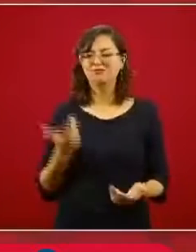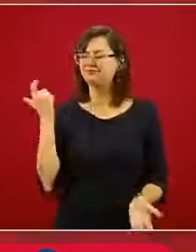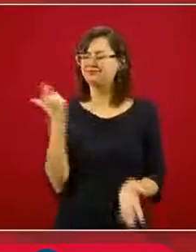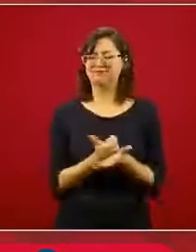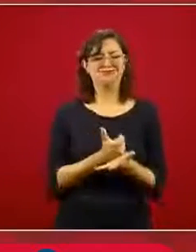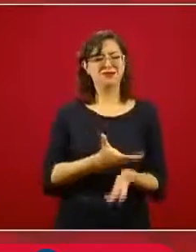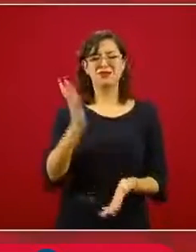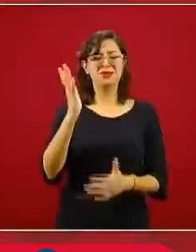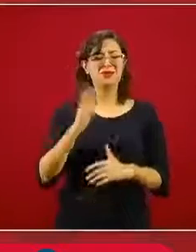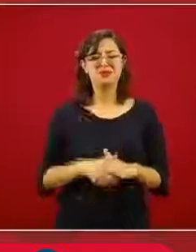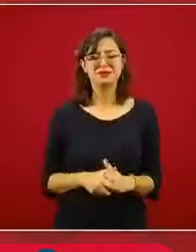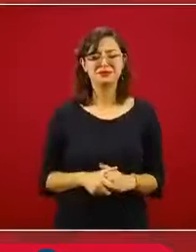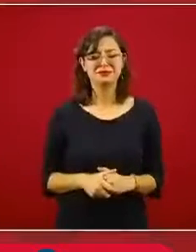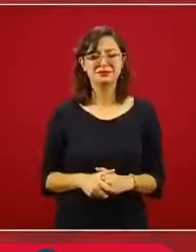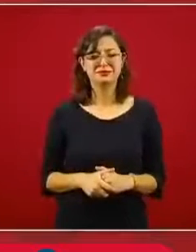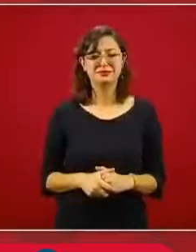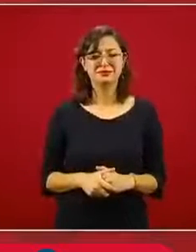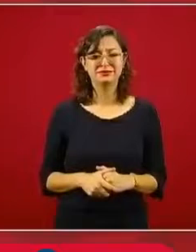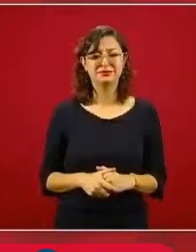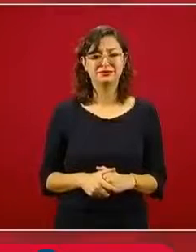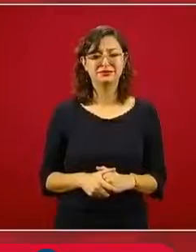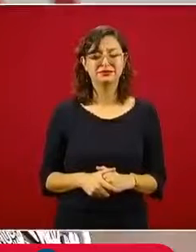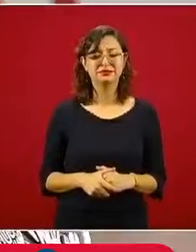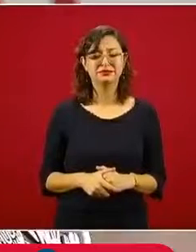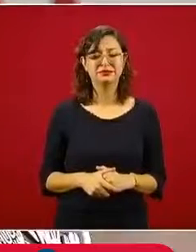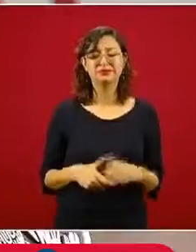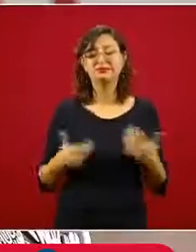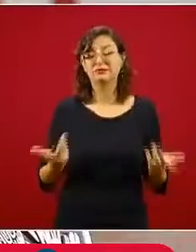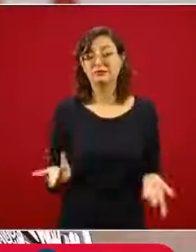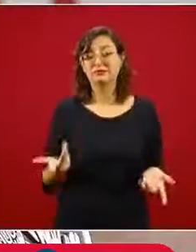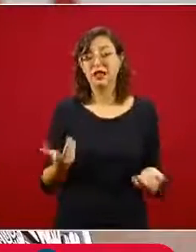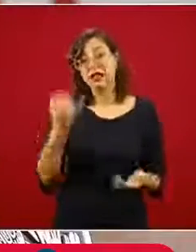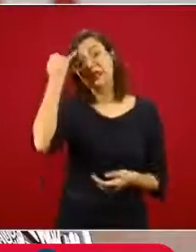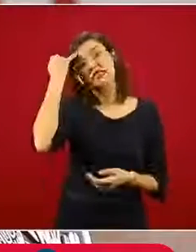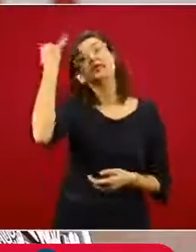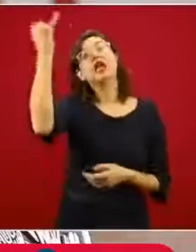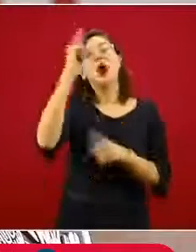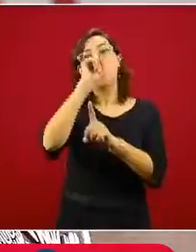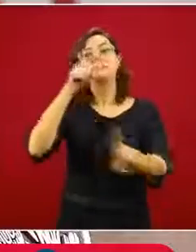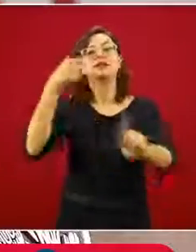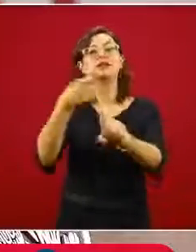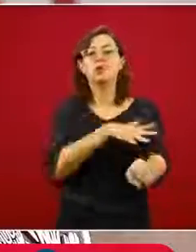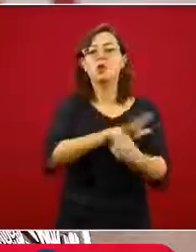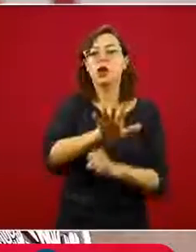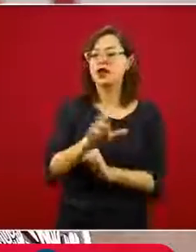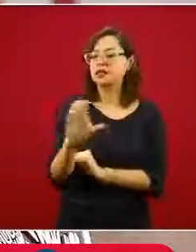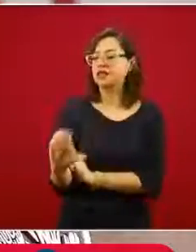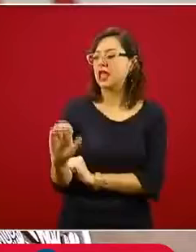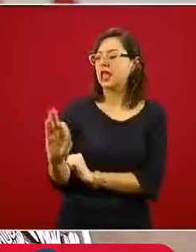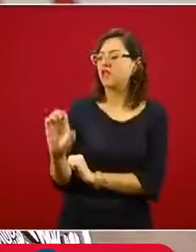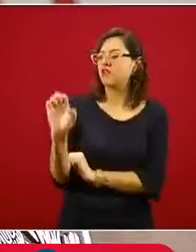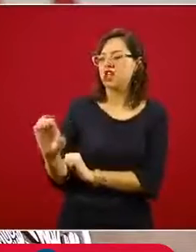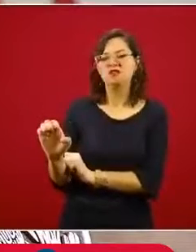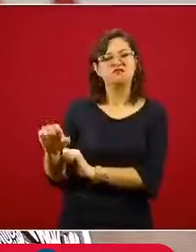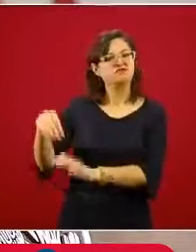Incluso se pretendía destruir a la Comisión Federal de Electricidad,